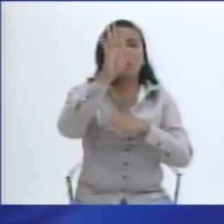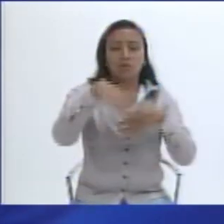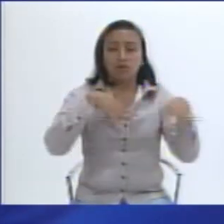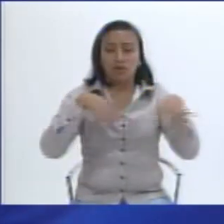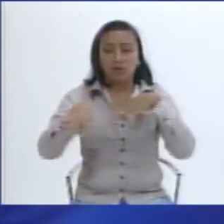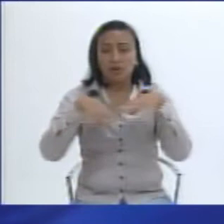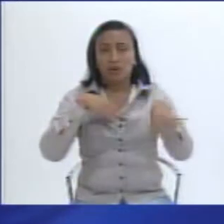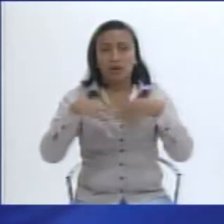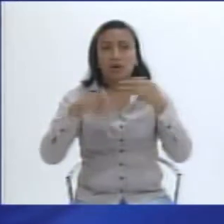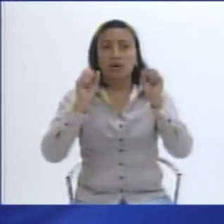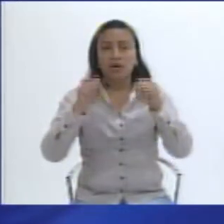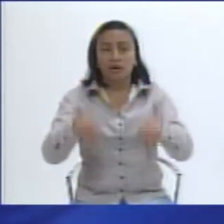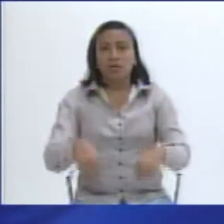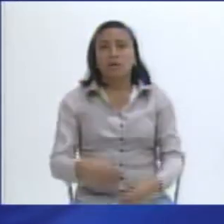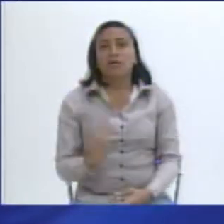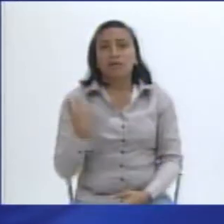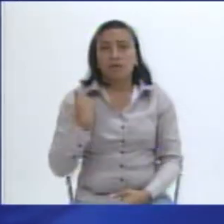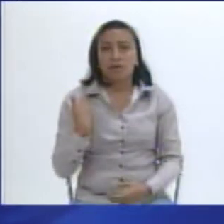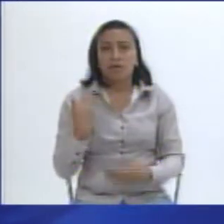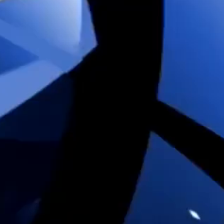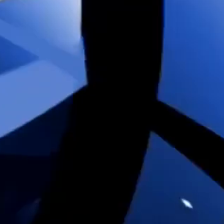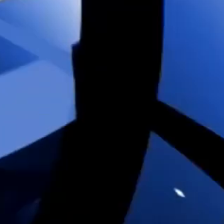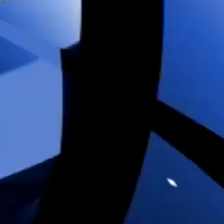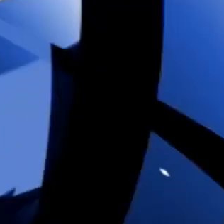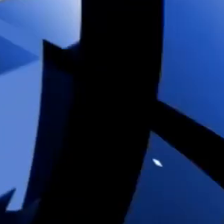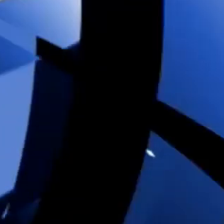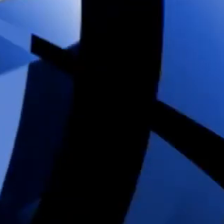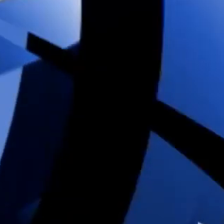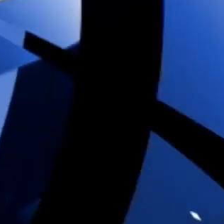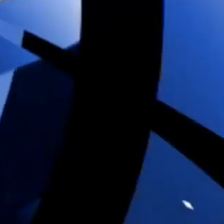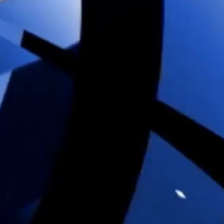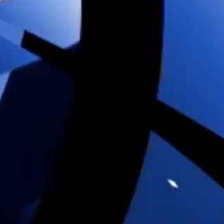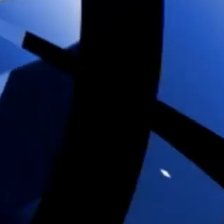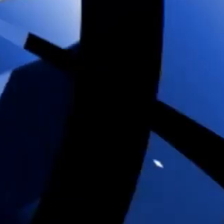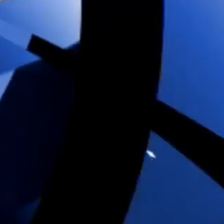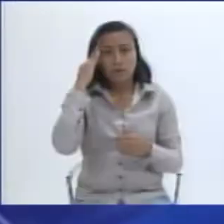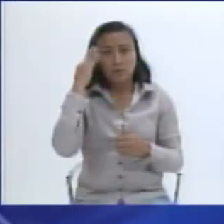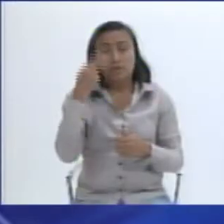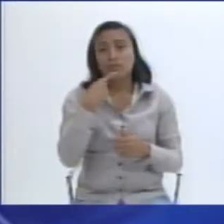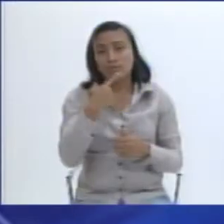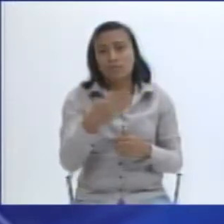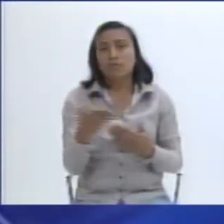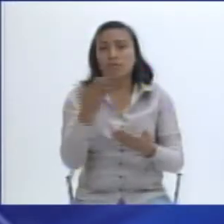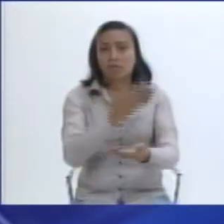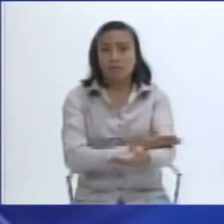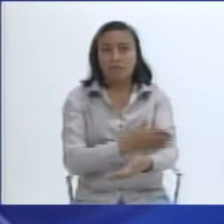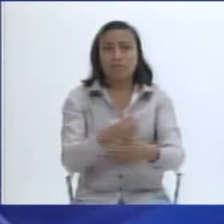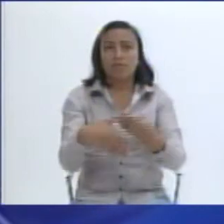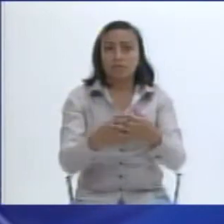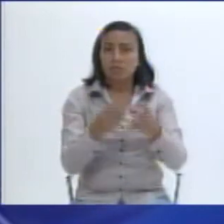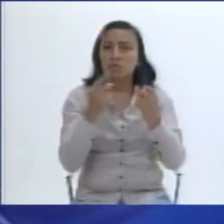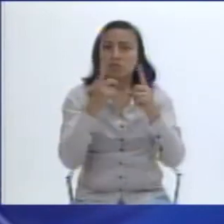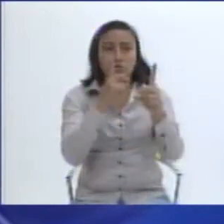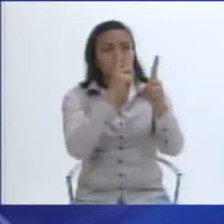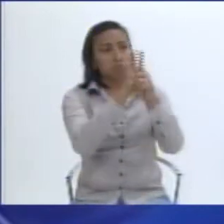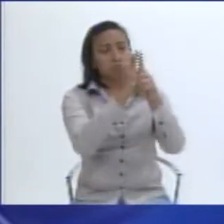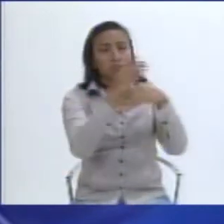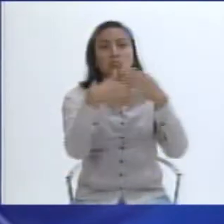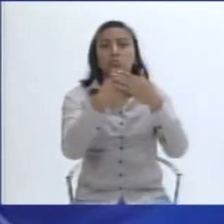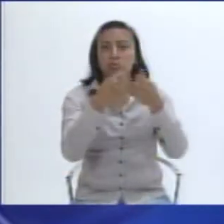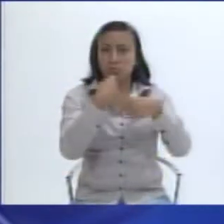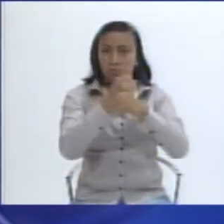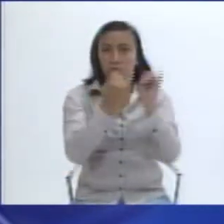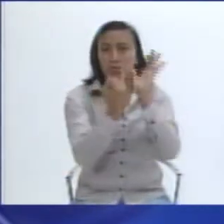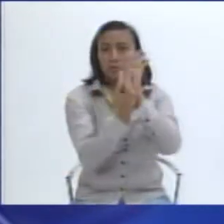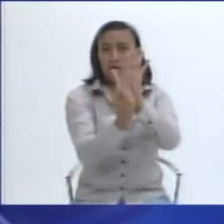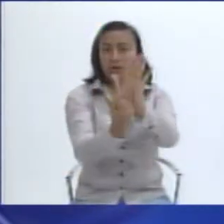que propenden al fortalecimiento institucional. Es importante reconocer la identidad de los Ibarreños